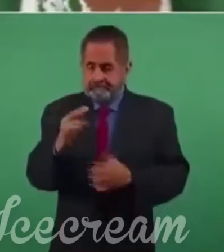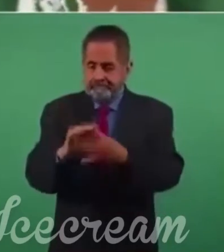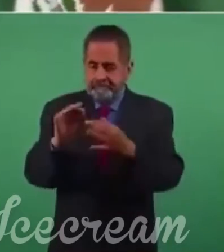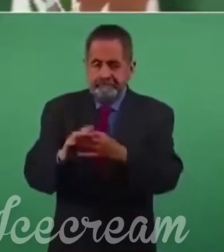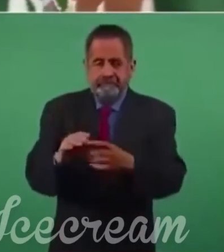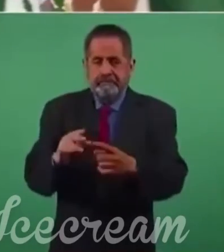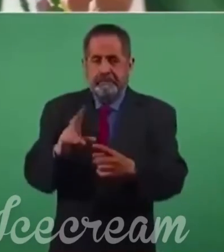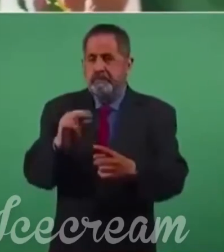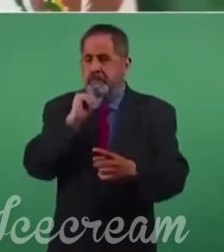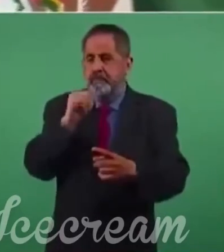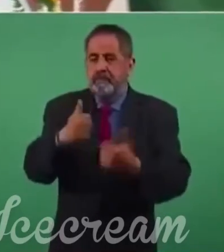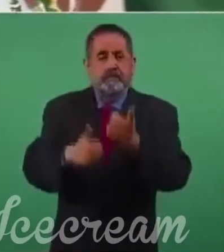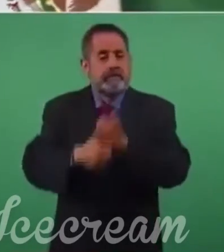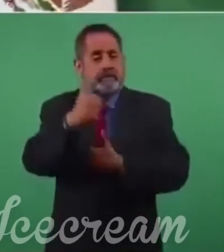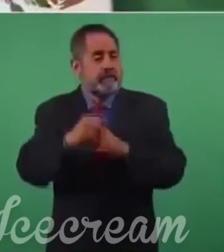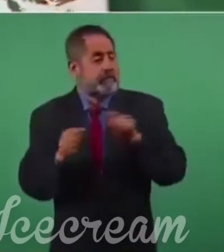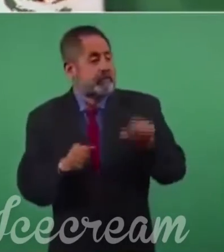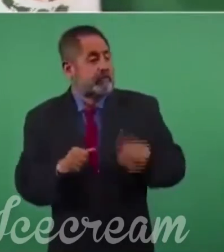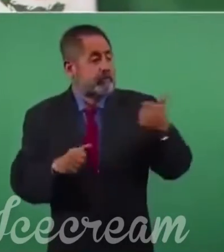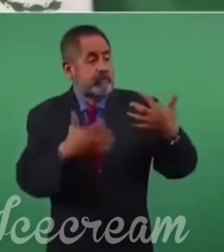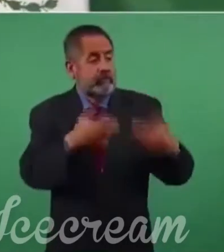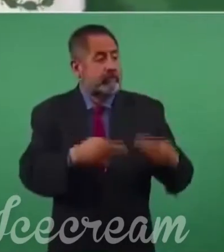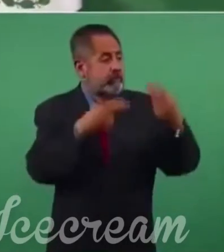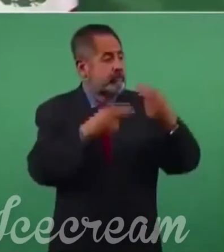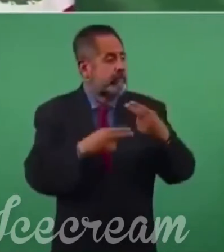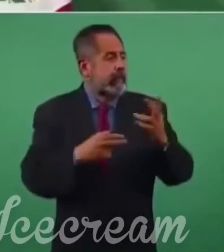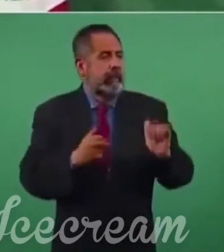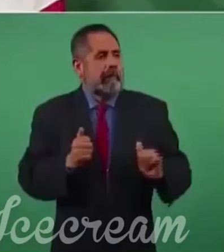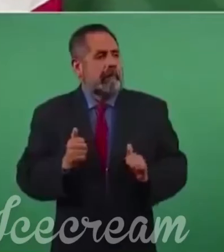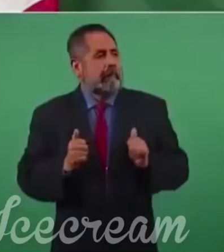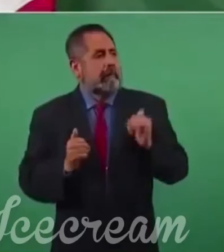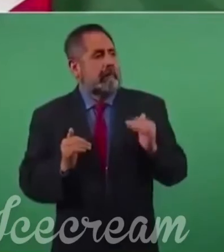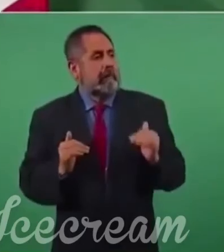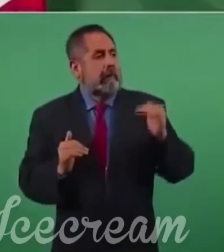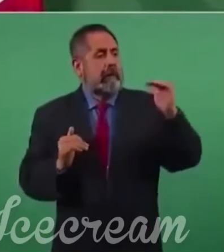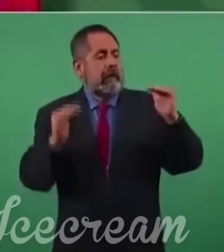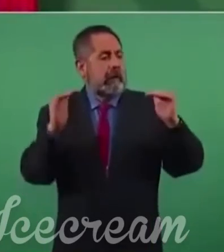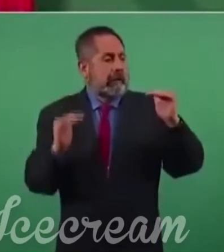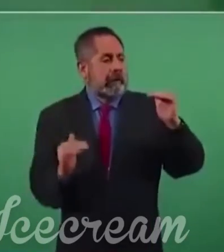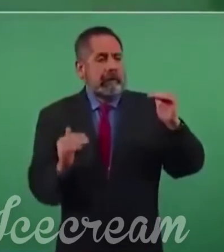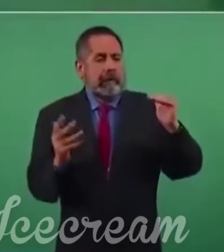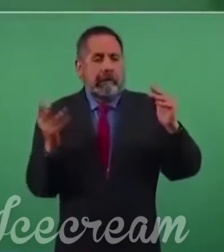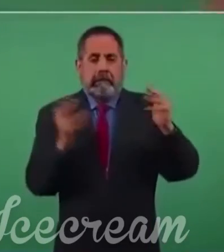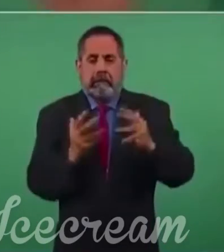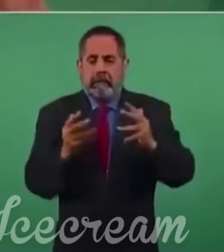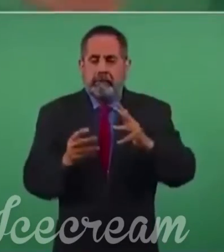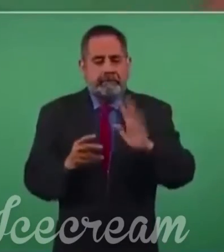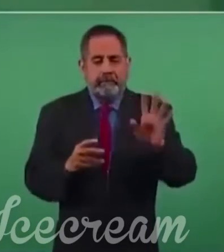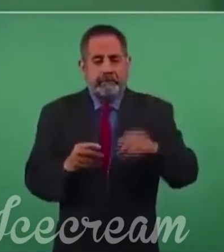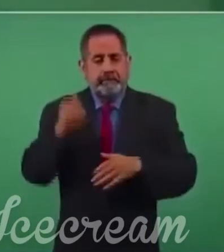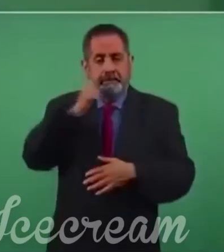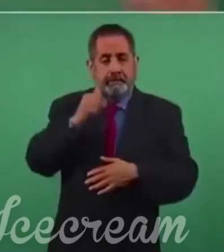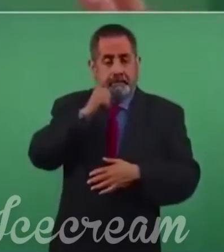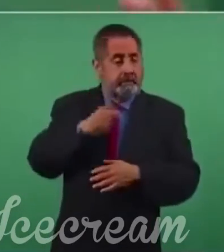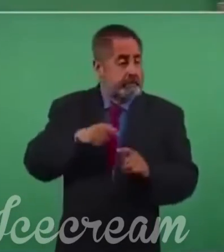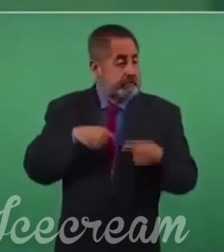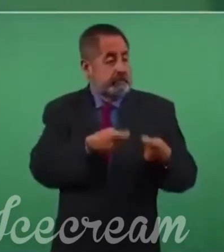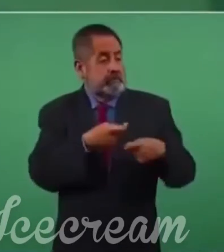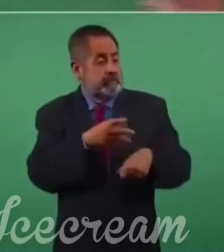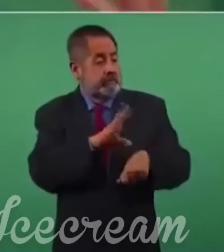enfrentar una competencia desleal, porque se le da preferencia